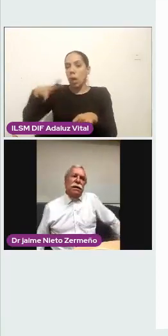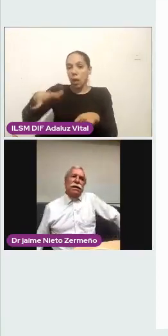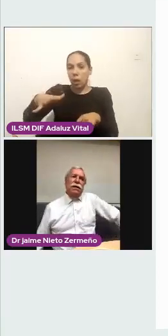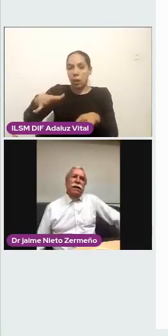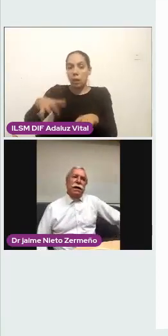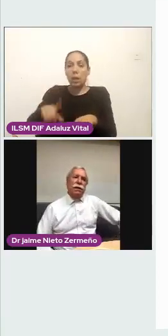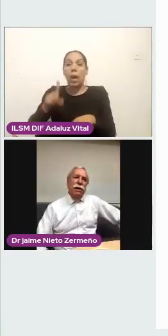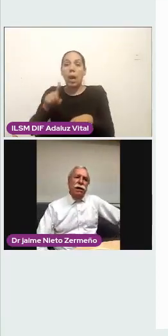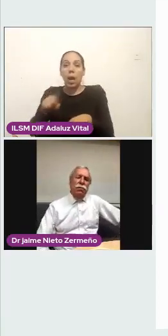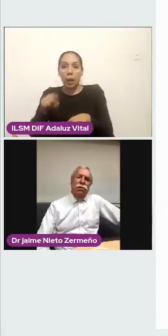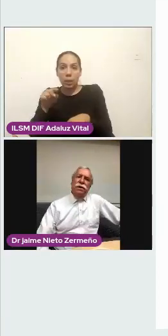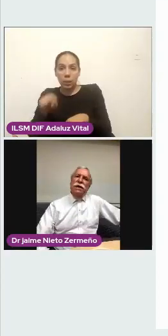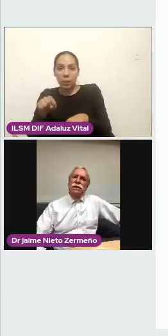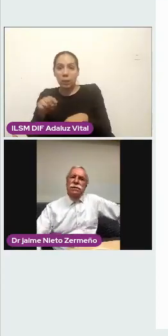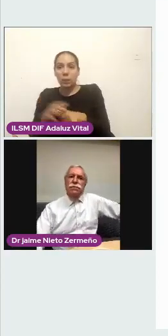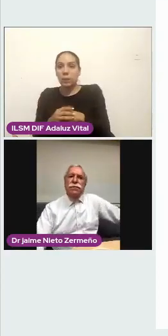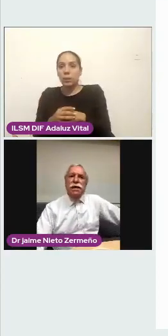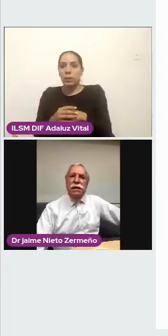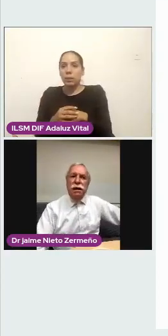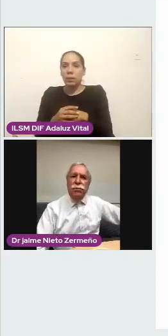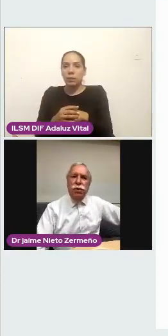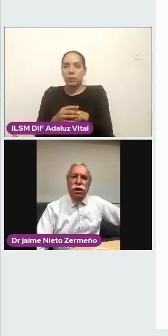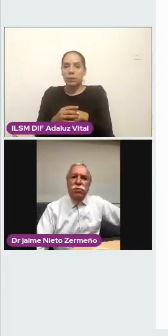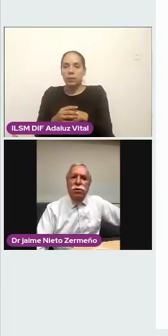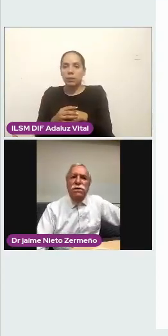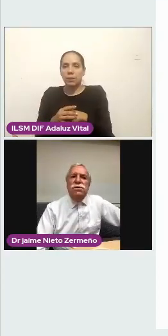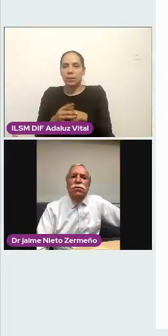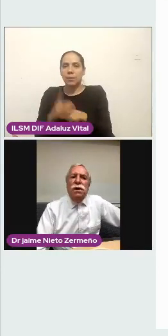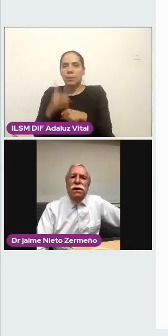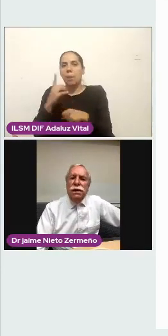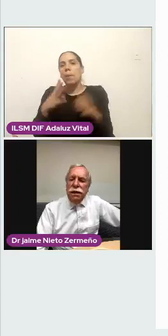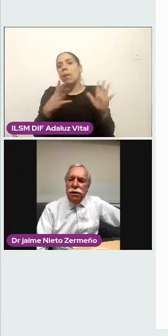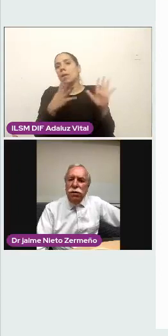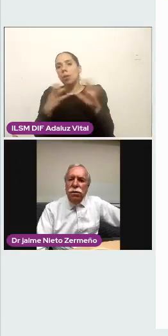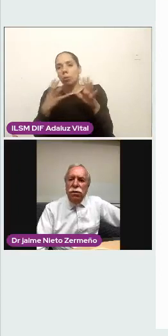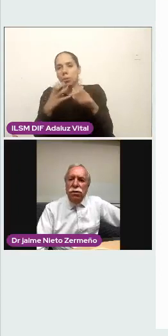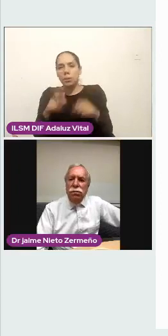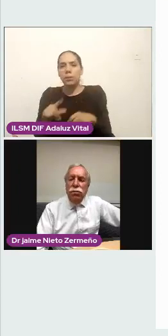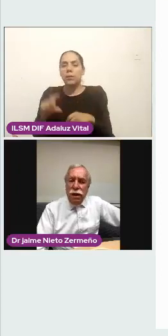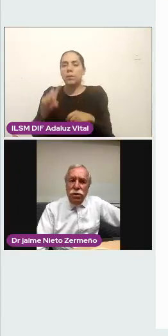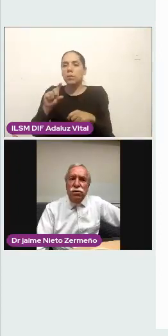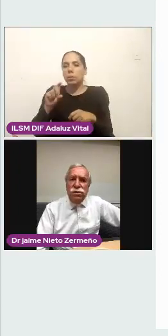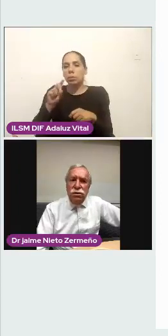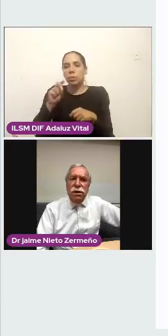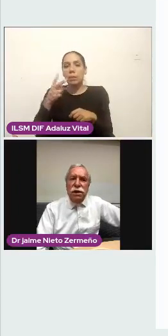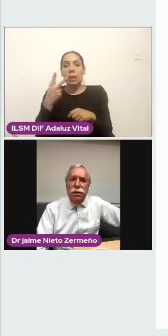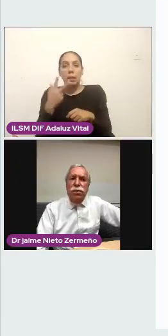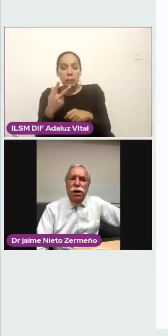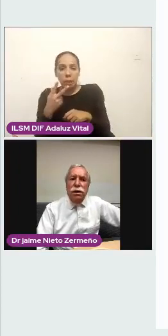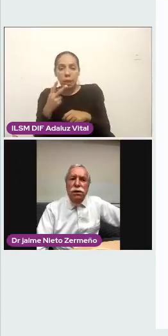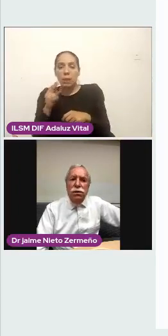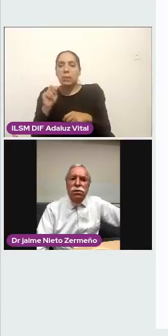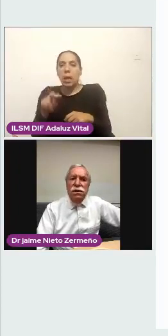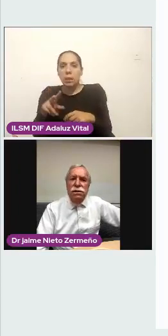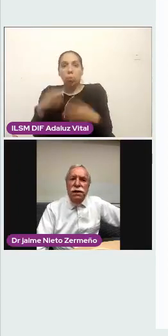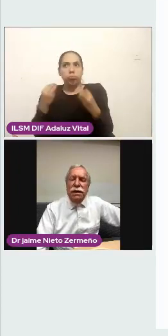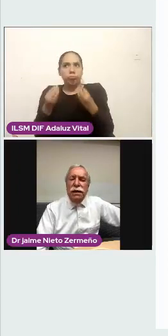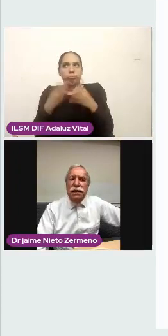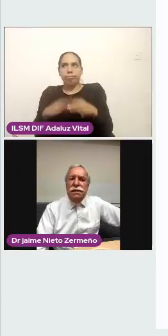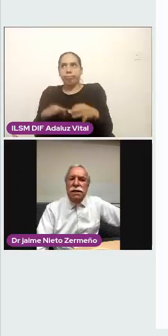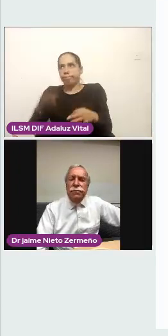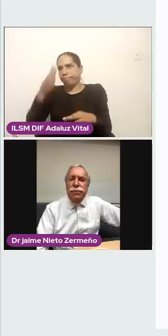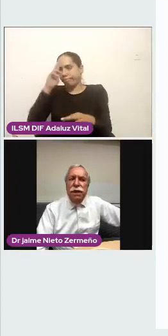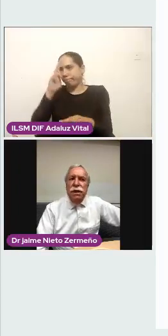presidente del general Abelardo Rodríguez, y el proyecto lo hizo un arquitecto muy reconocido en aquella época, José